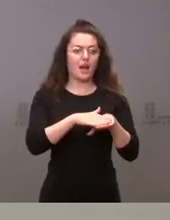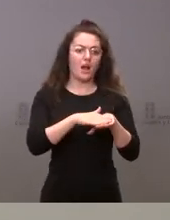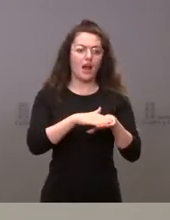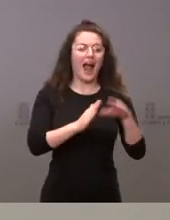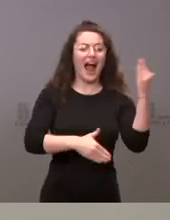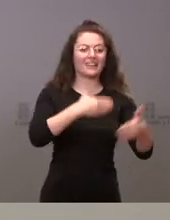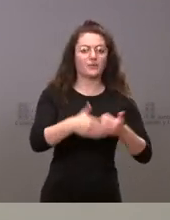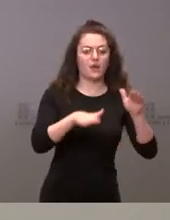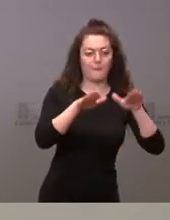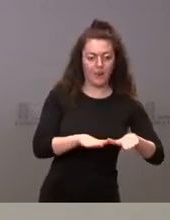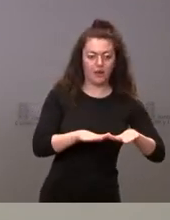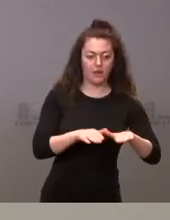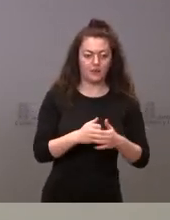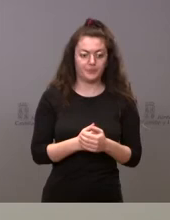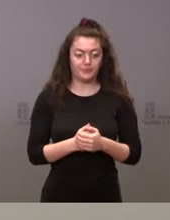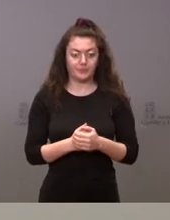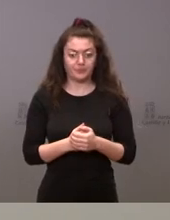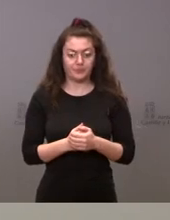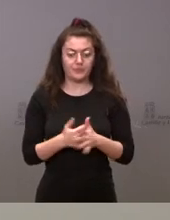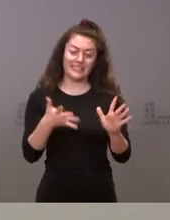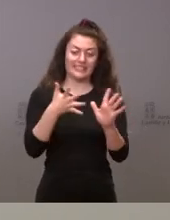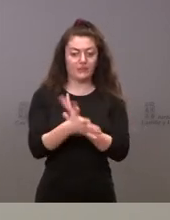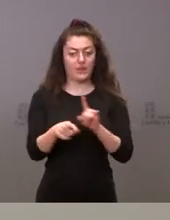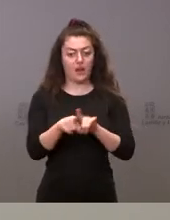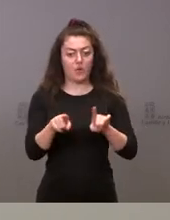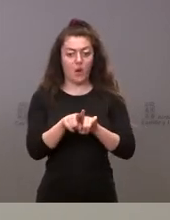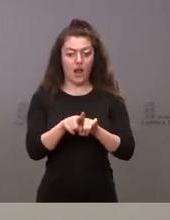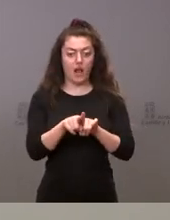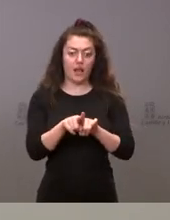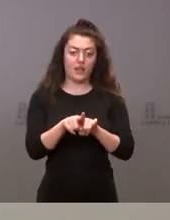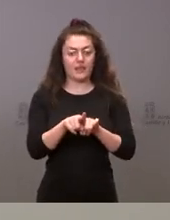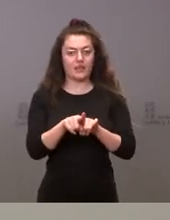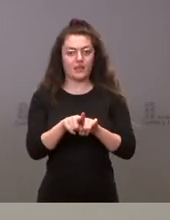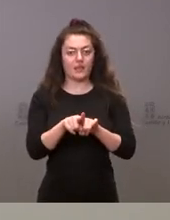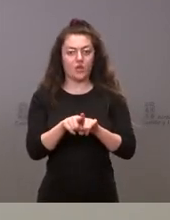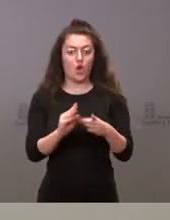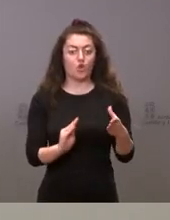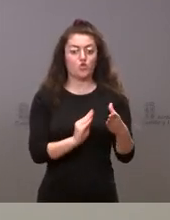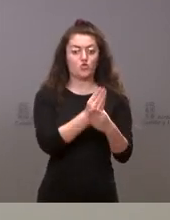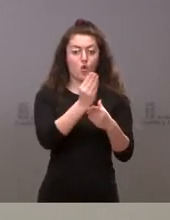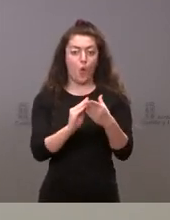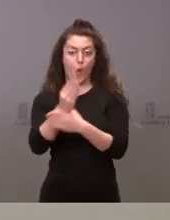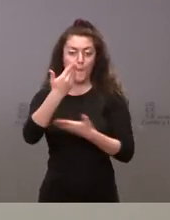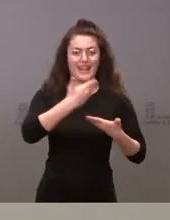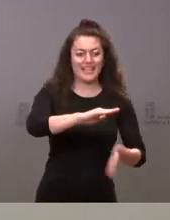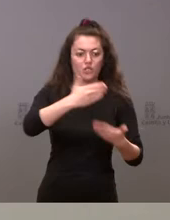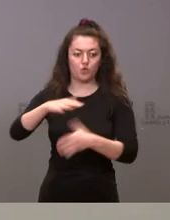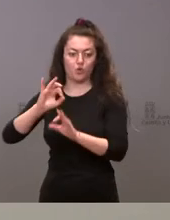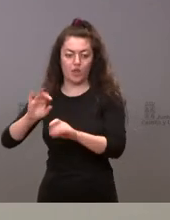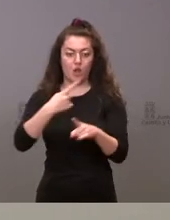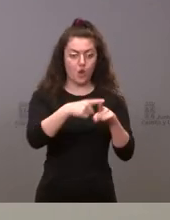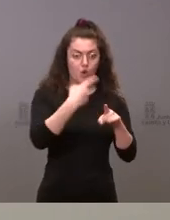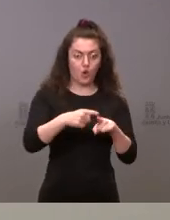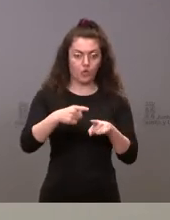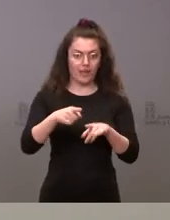y por tanto que se garantice el suministro lógicamente de los bienes esenciales para el conjunto de la ciudadanía